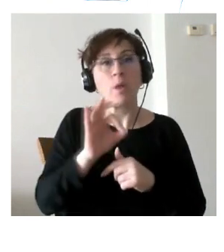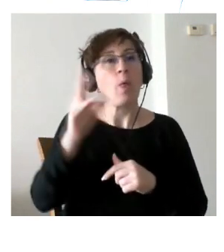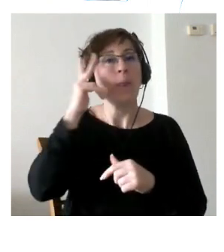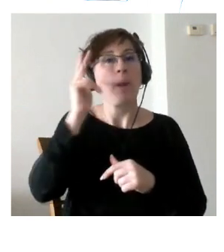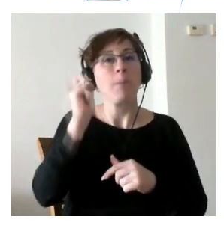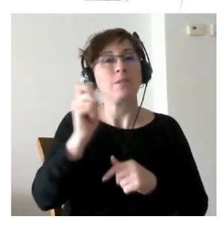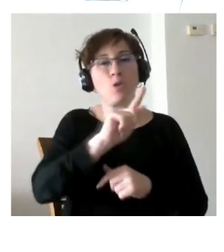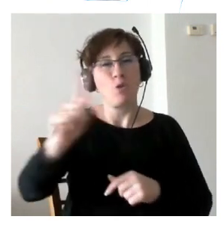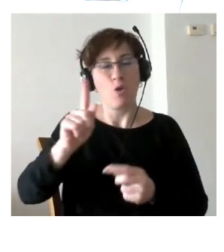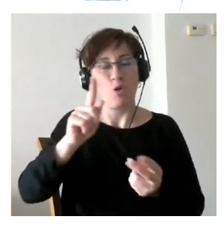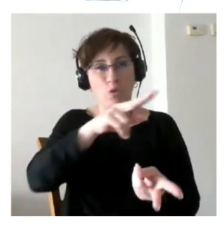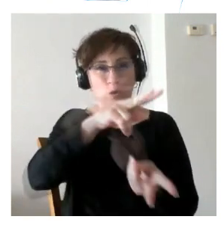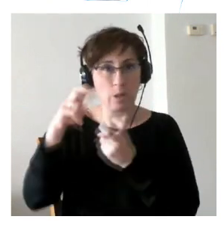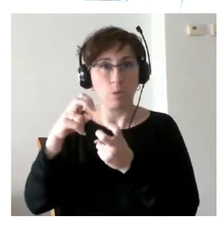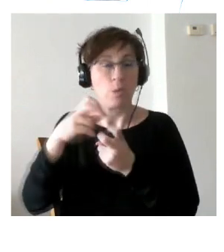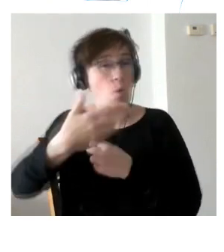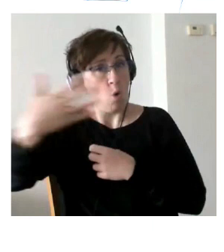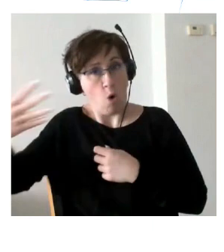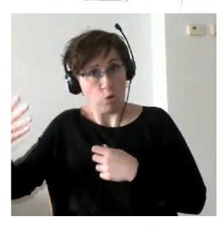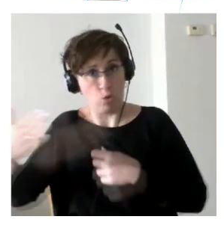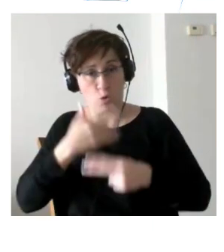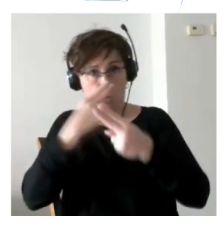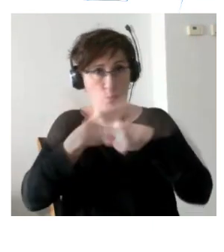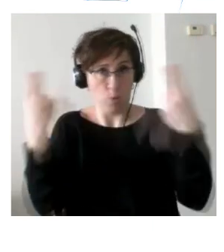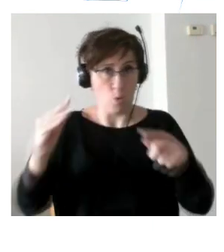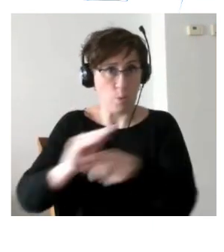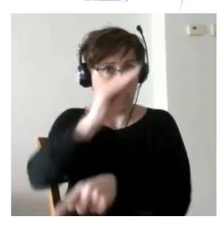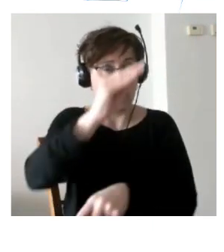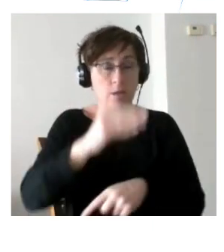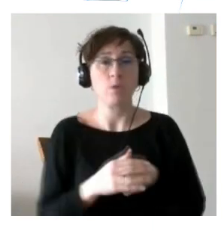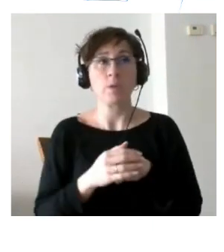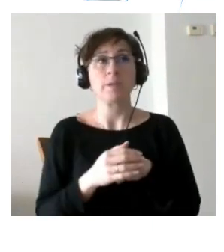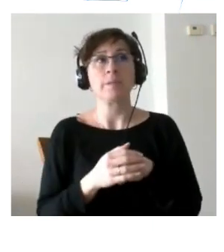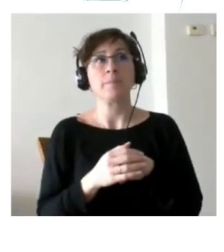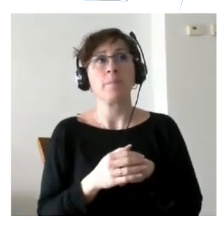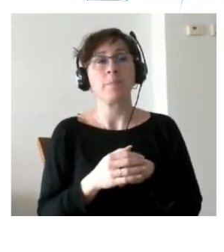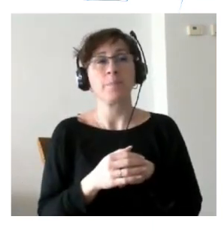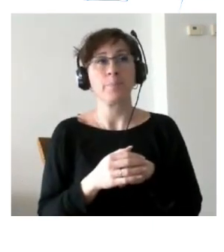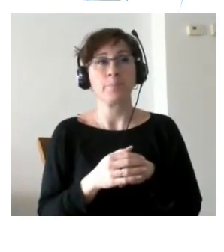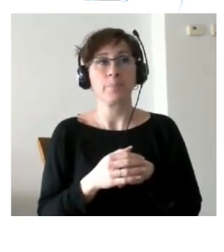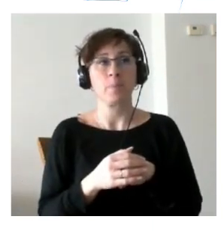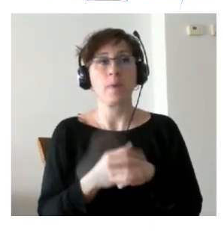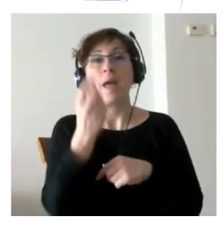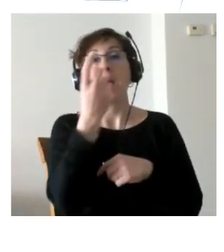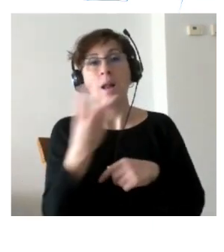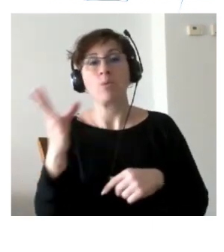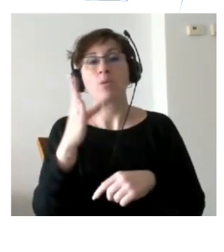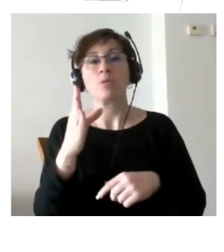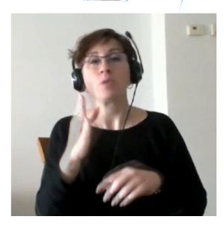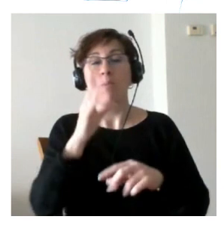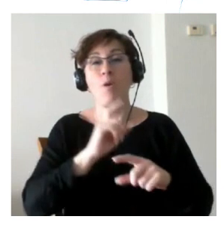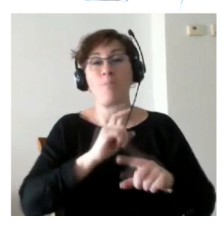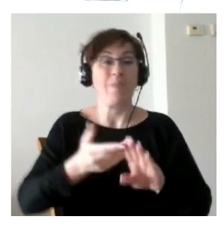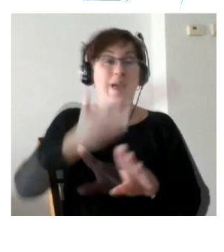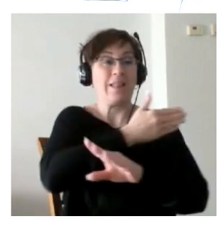contributivas o otras prestaciones públicas en algunos casos eran también de descarcelaciones por procesos anteriores de